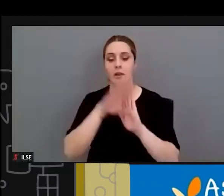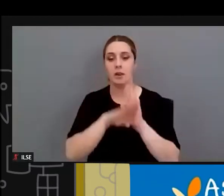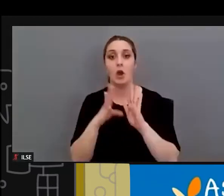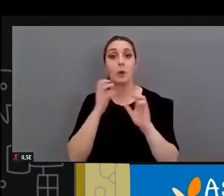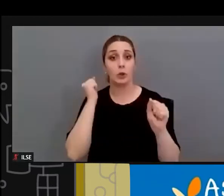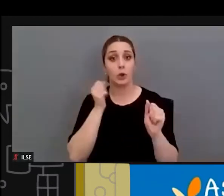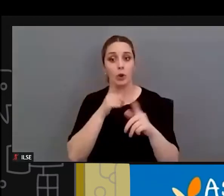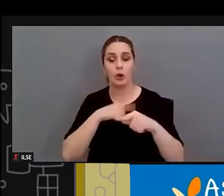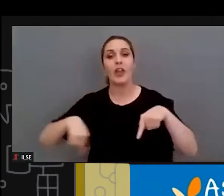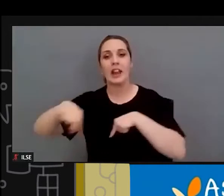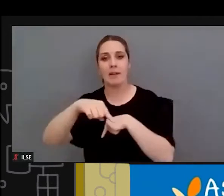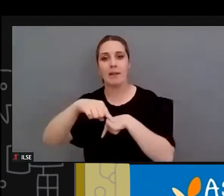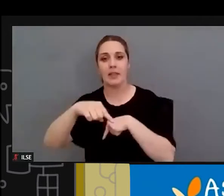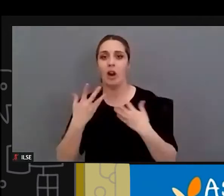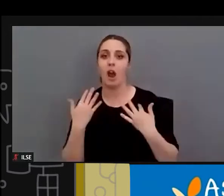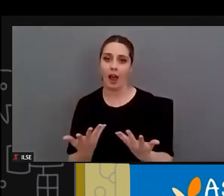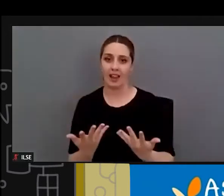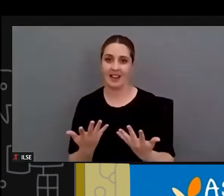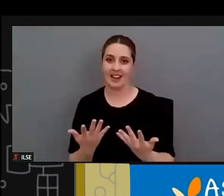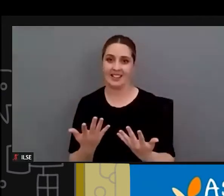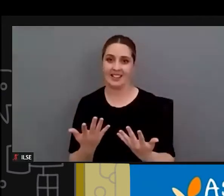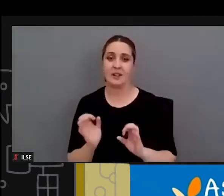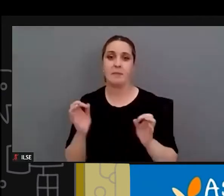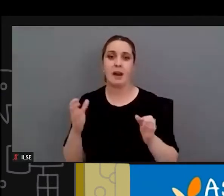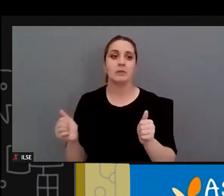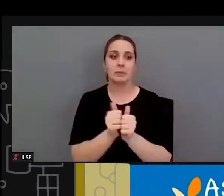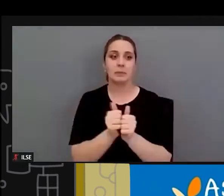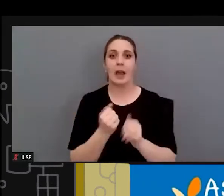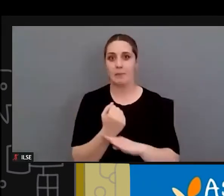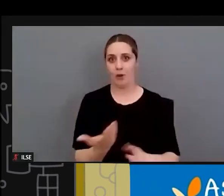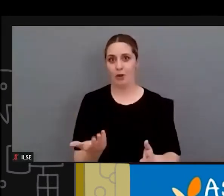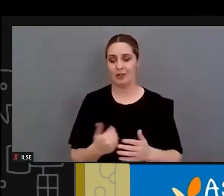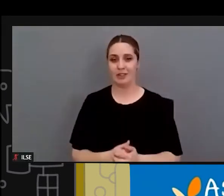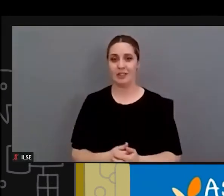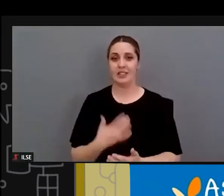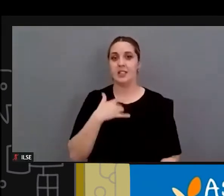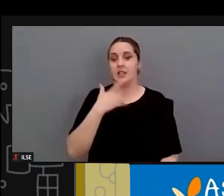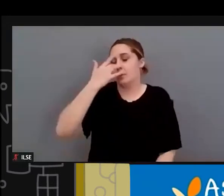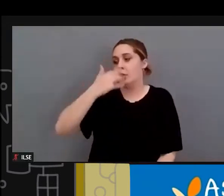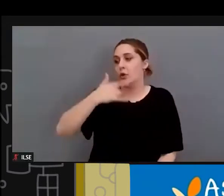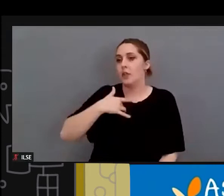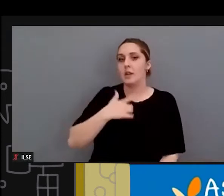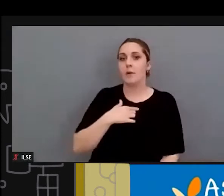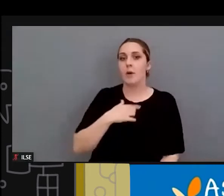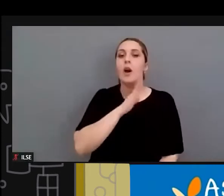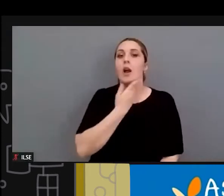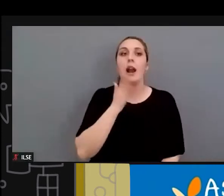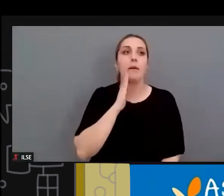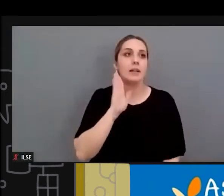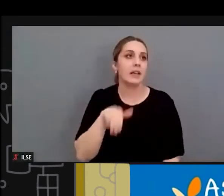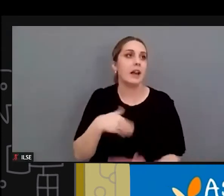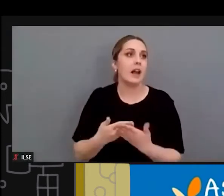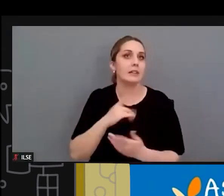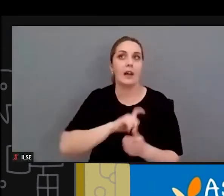derivación sean ágiles y que además se acompañen de apoyos si yo tengo que irme desde Carabanchela hasta no sé dónde